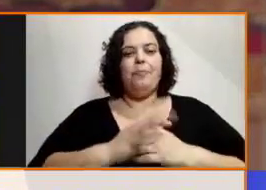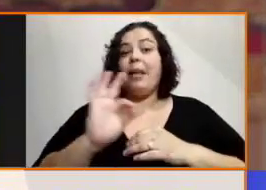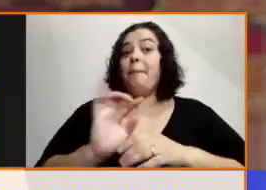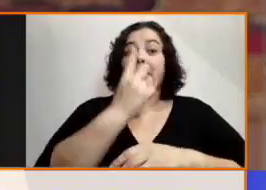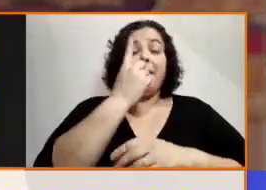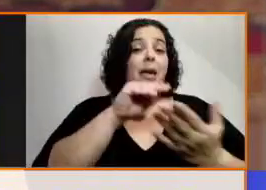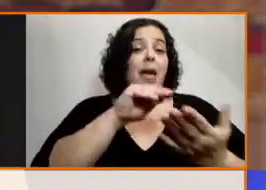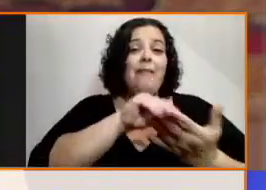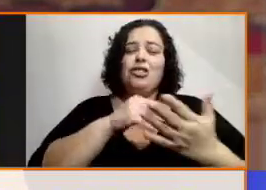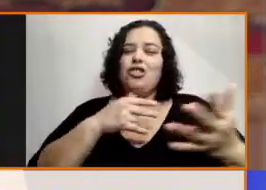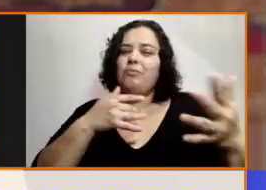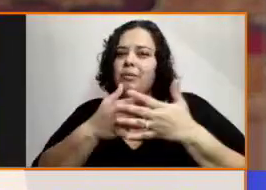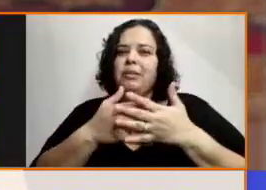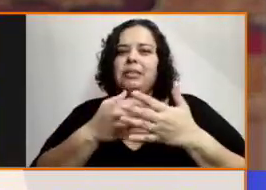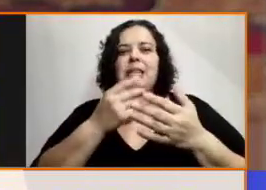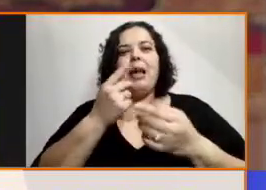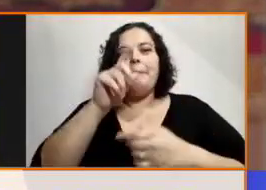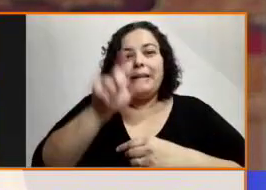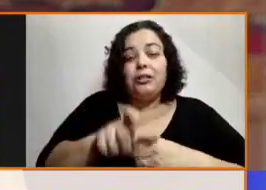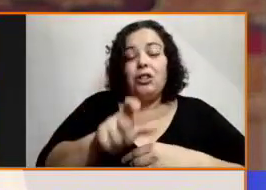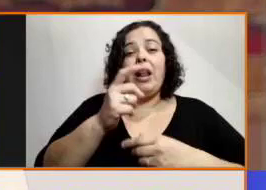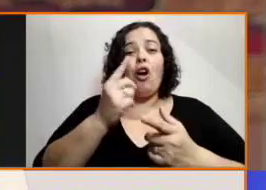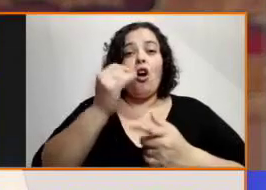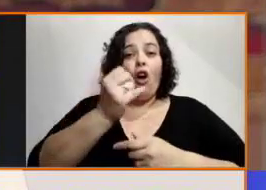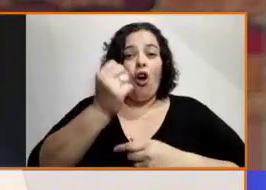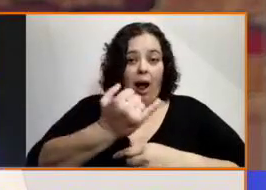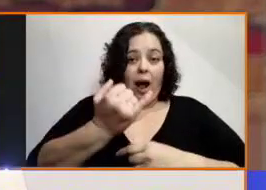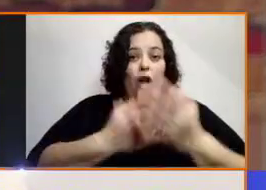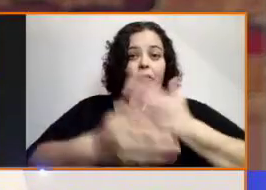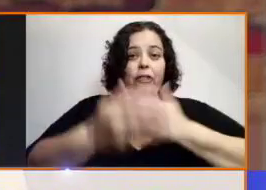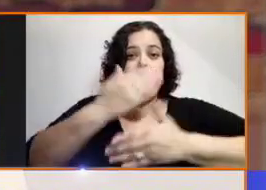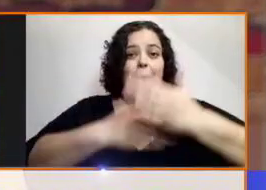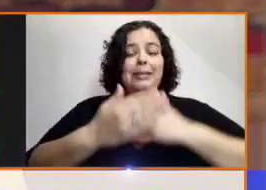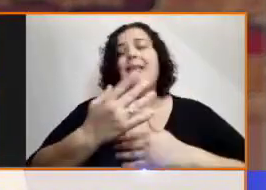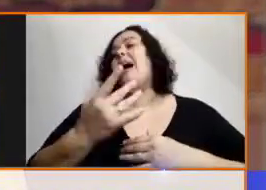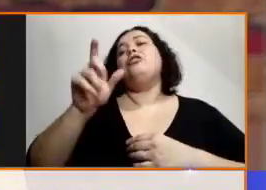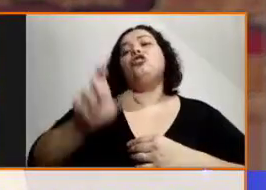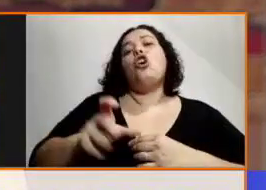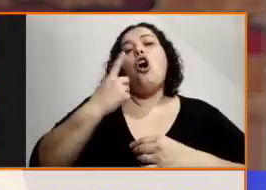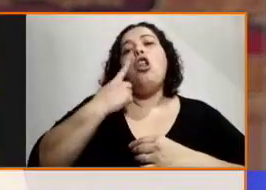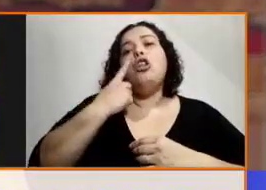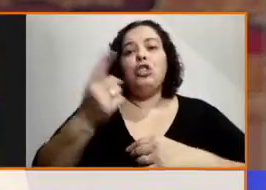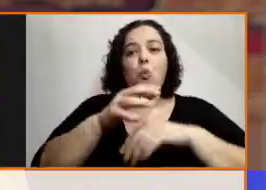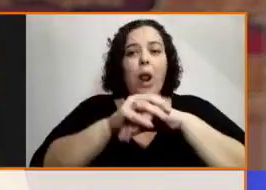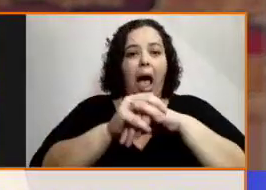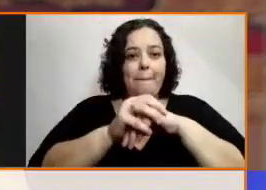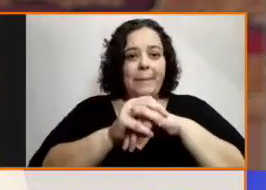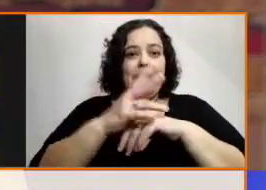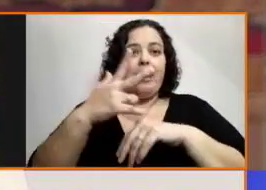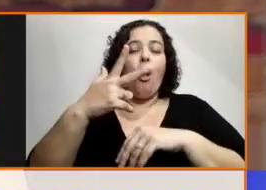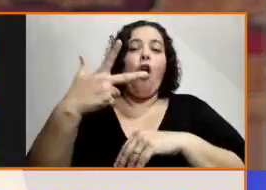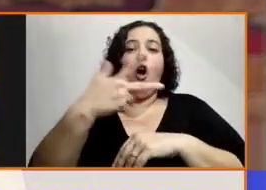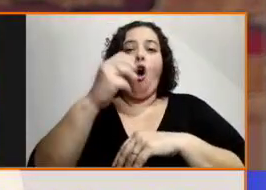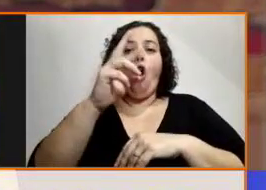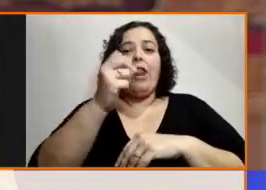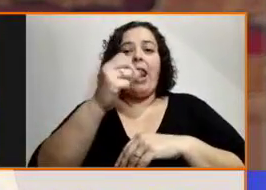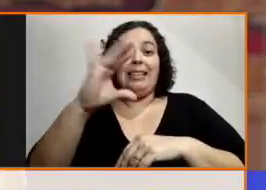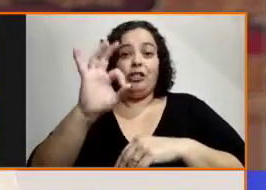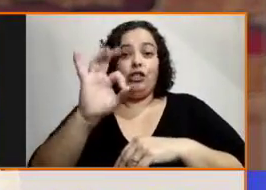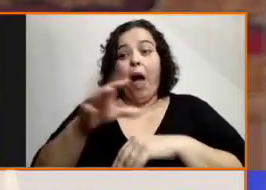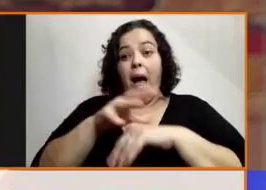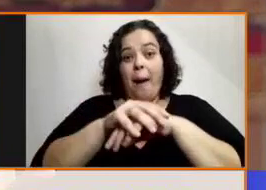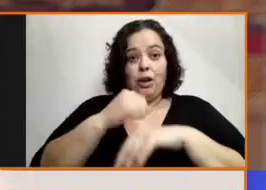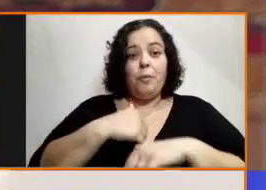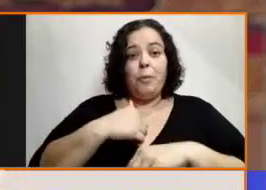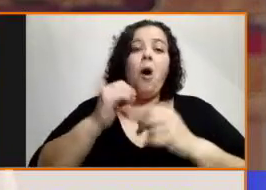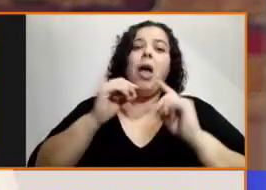fue en mi adolescencia, conocí a Horacio, un amigo que quedó ciego, esa fue mi primera aproximación y me ayudó